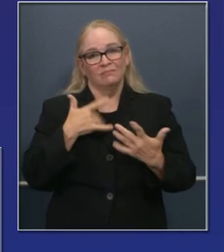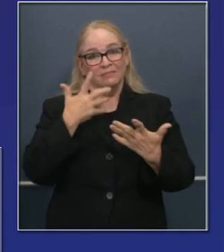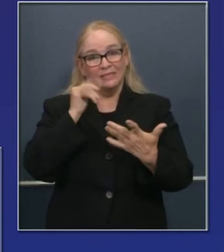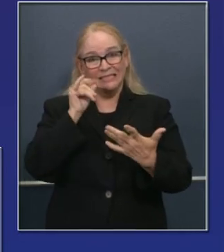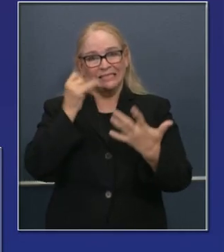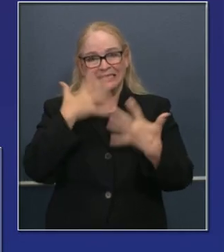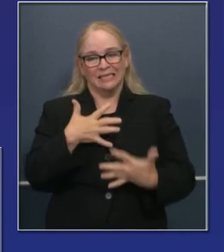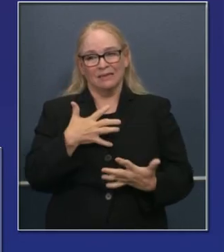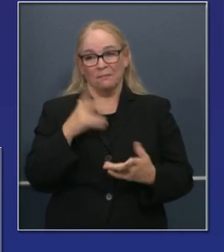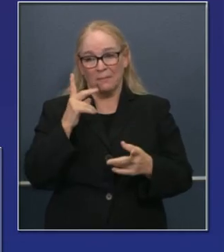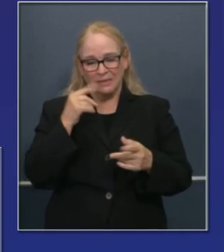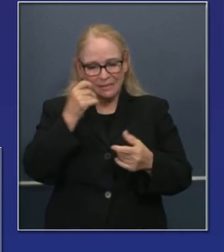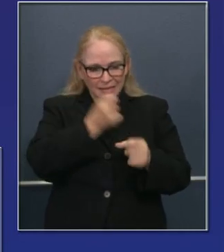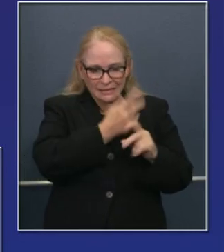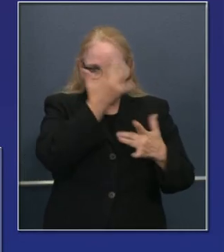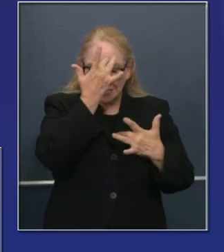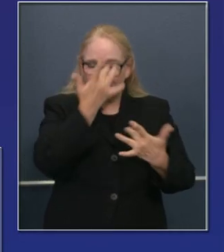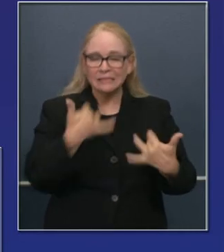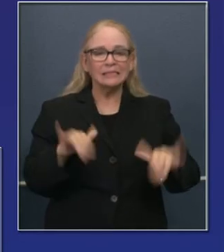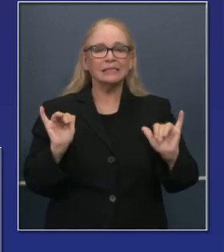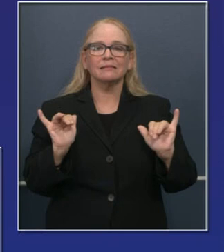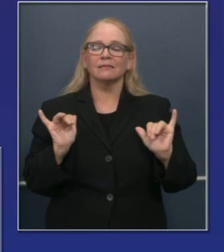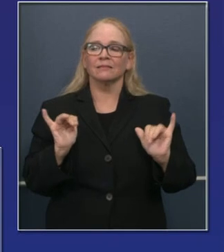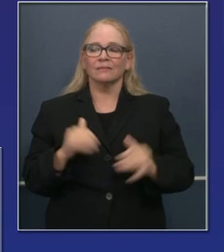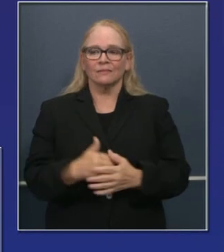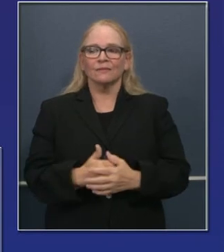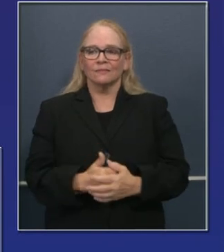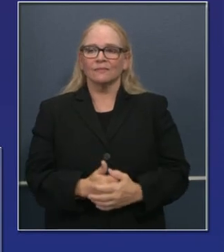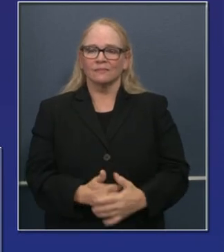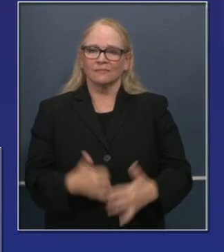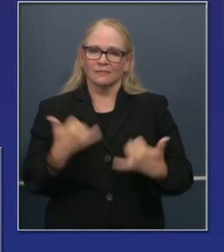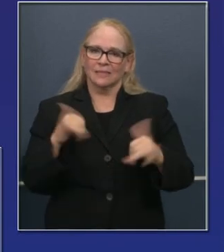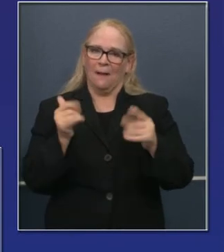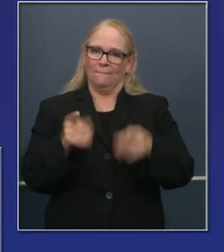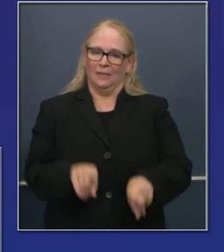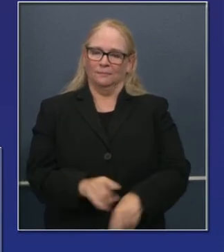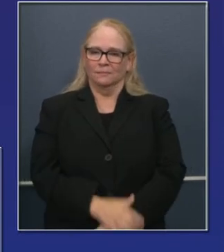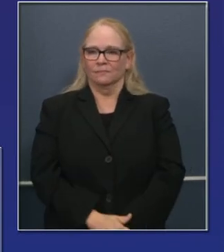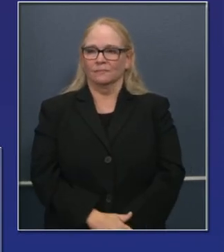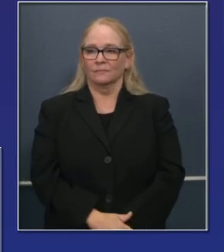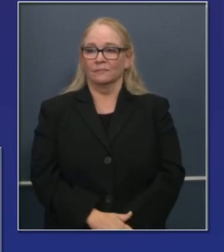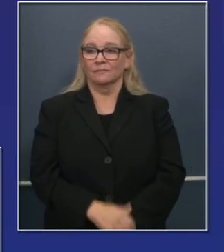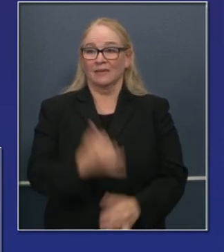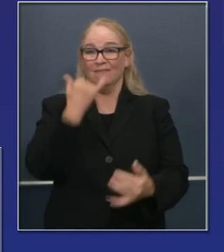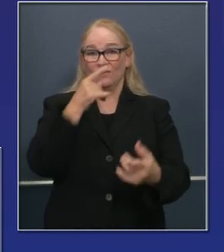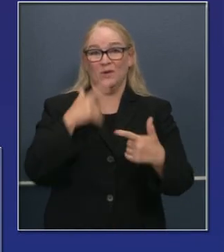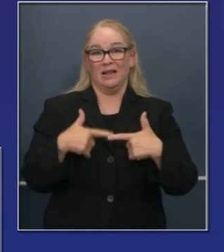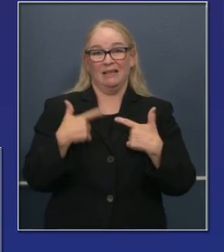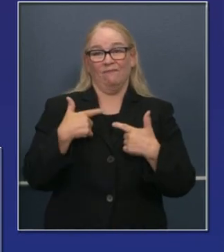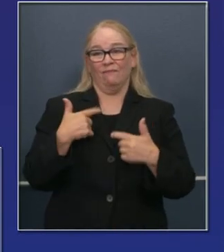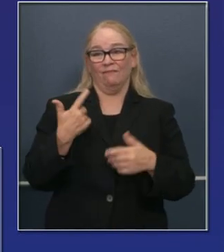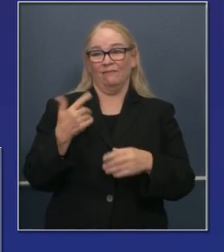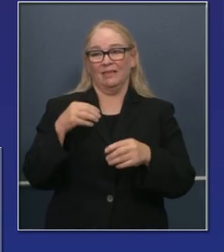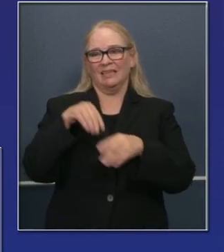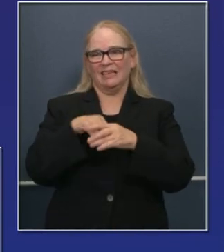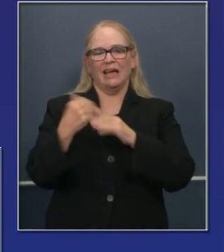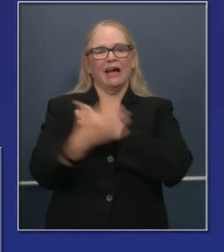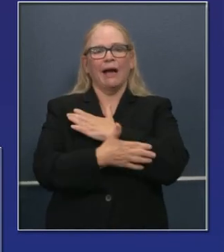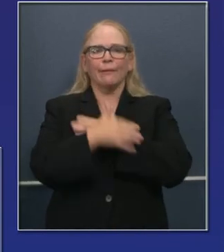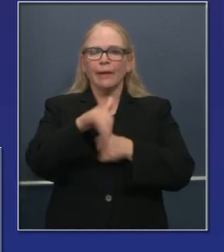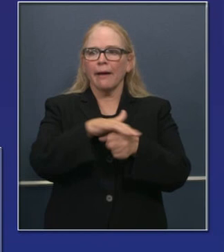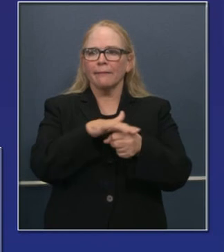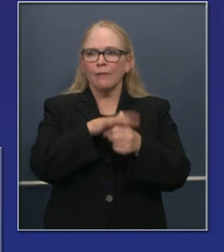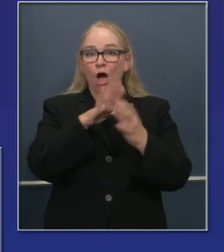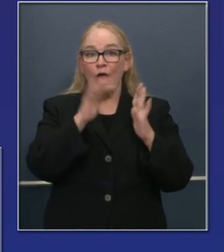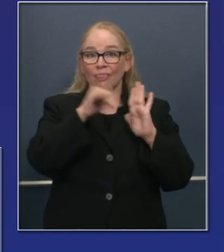por parte de condado a condado, hospital a hospital, dependiendo de donde viva uno en California. Es el propósito de la lista, es el propósito